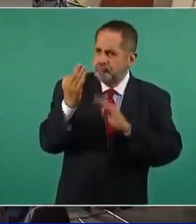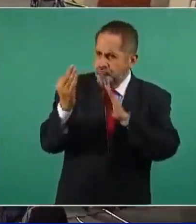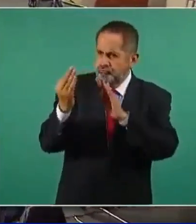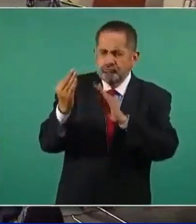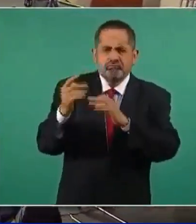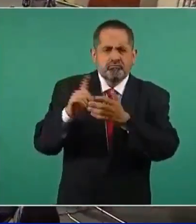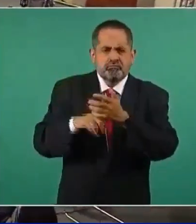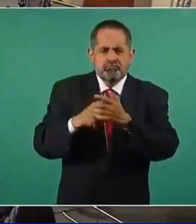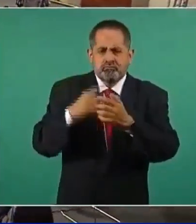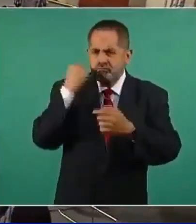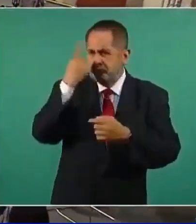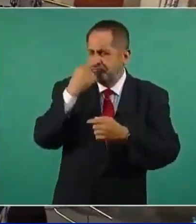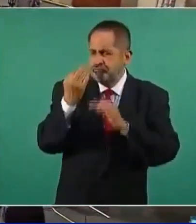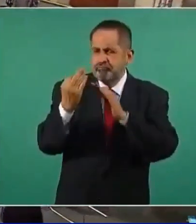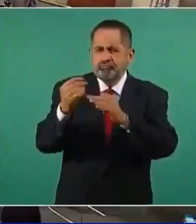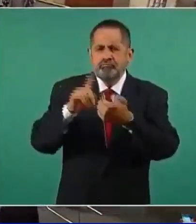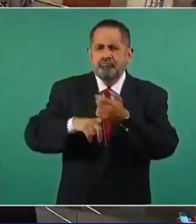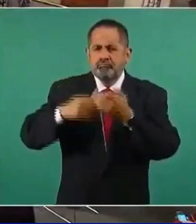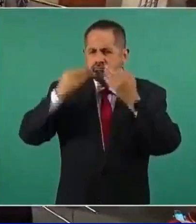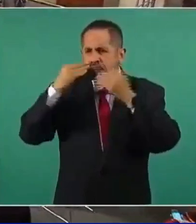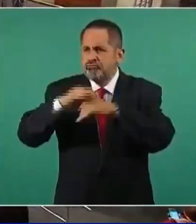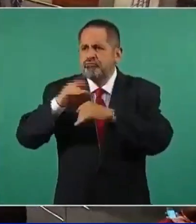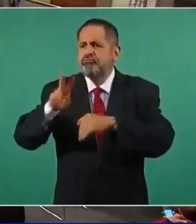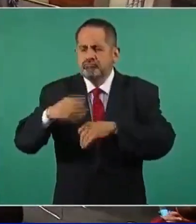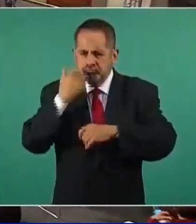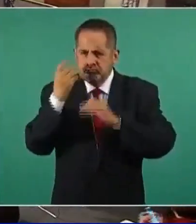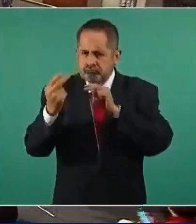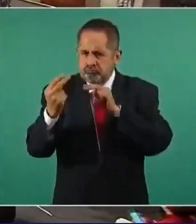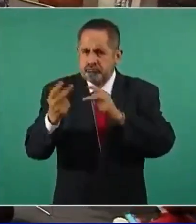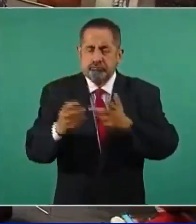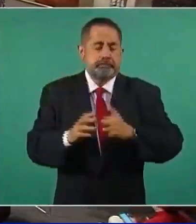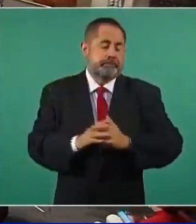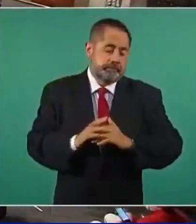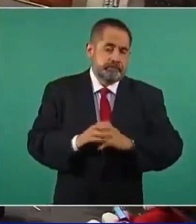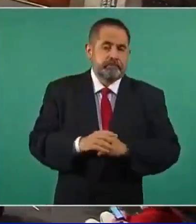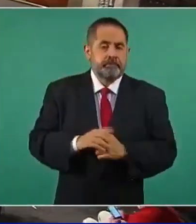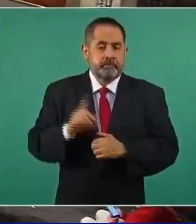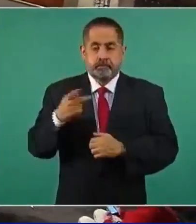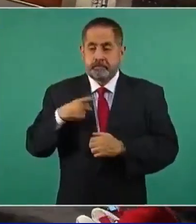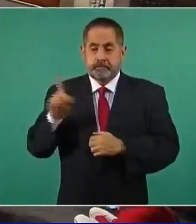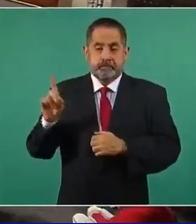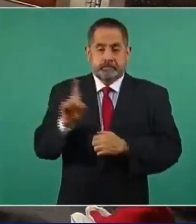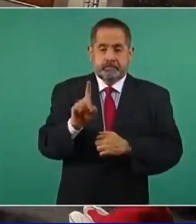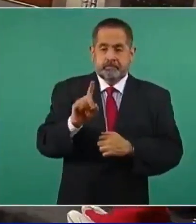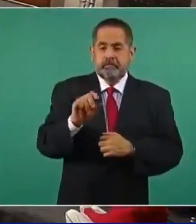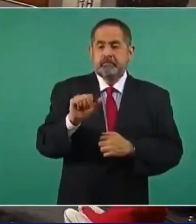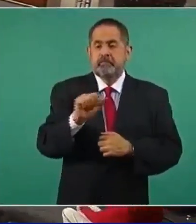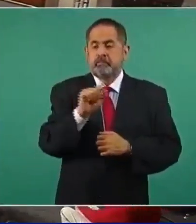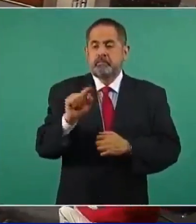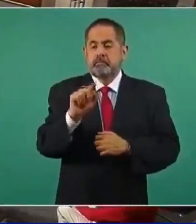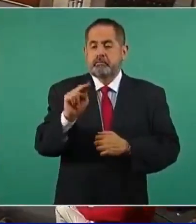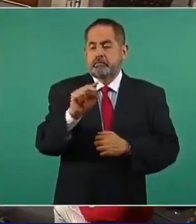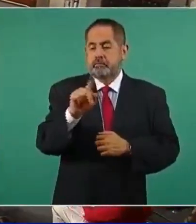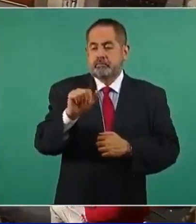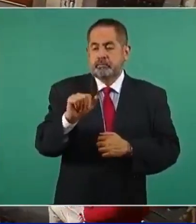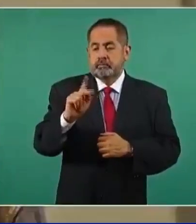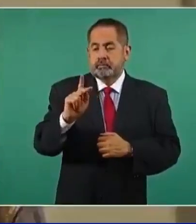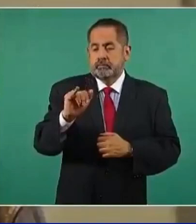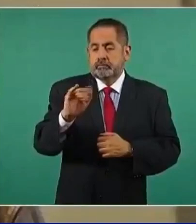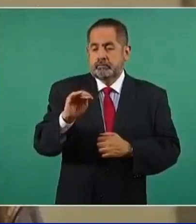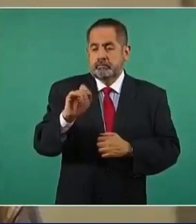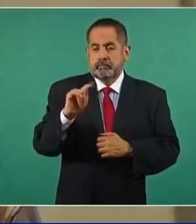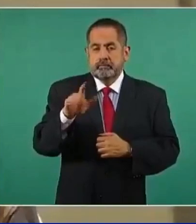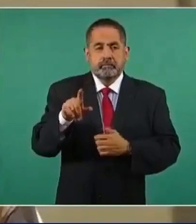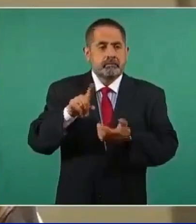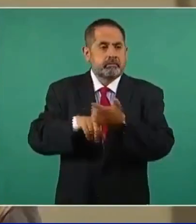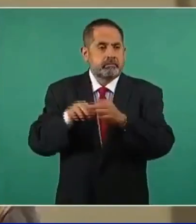sido, han dado testimonio sobre el tema. Una de las personas citada es Azucena Pimentel, que actualmente está en